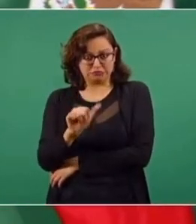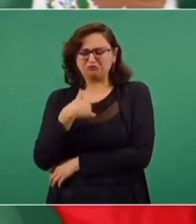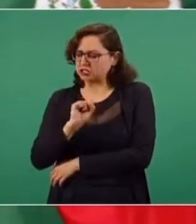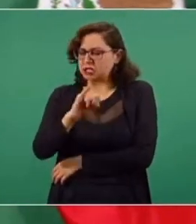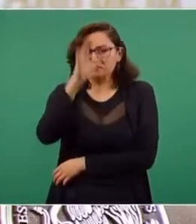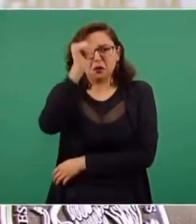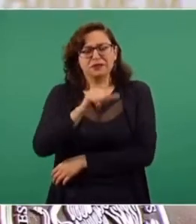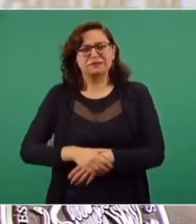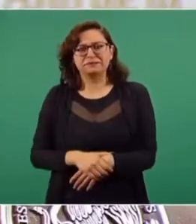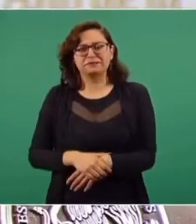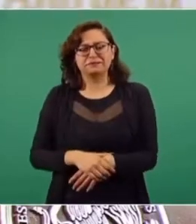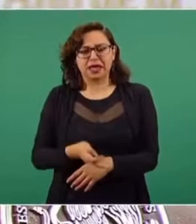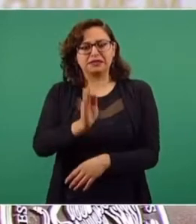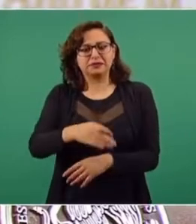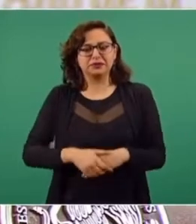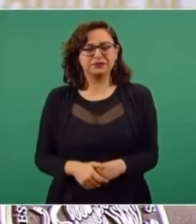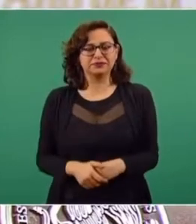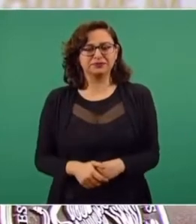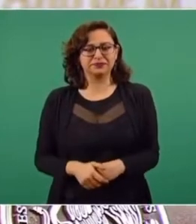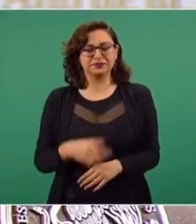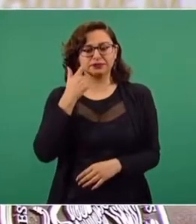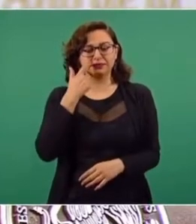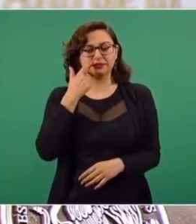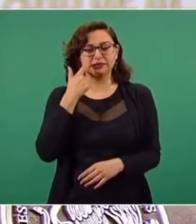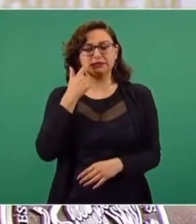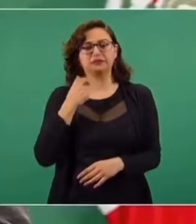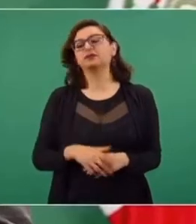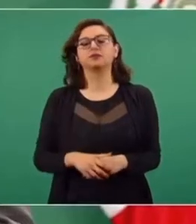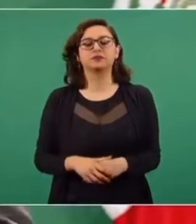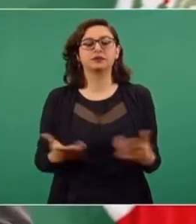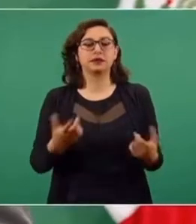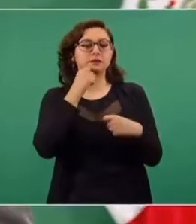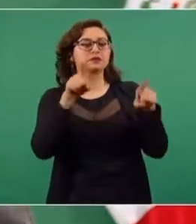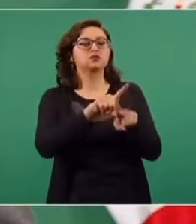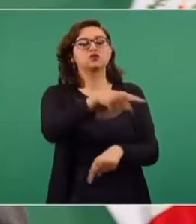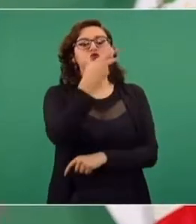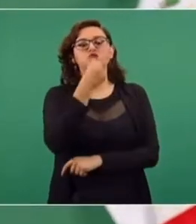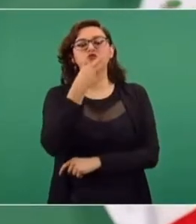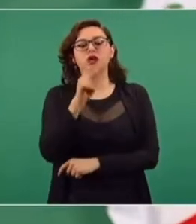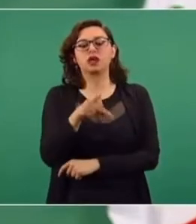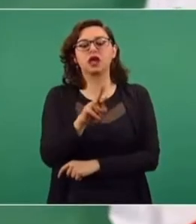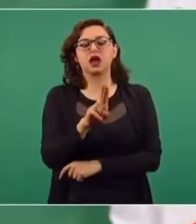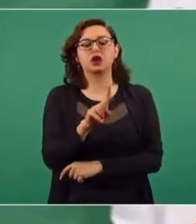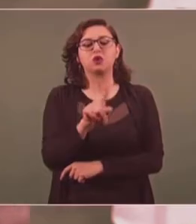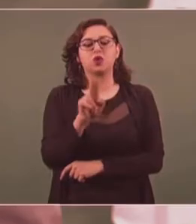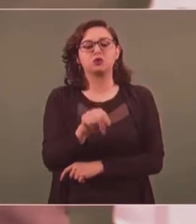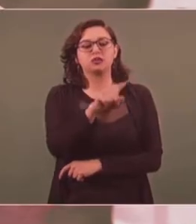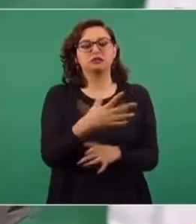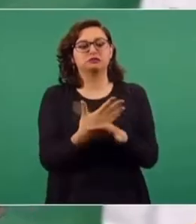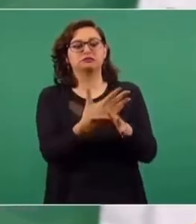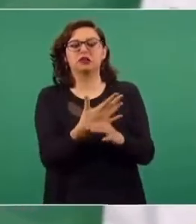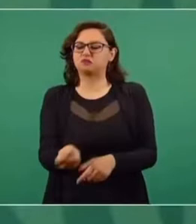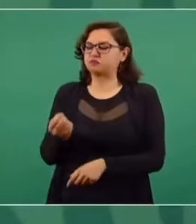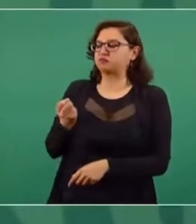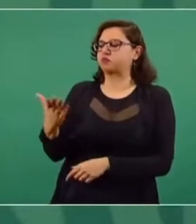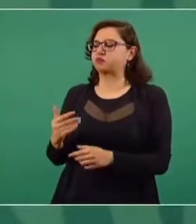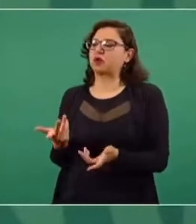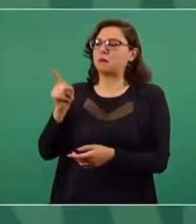lo de Krause, ¿no? Mesiánico, tropical. Pero este sí que me sorprendió porque acuñó